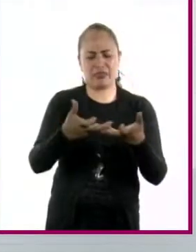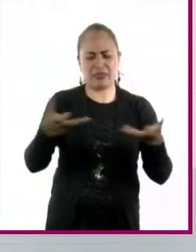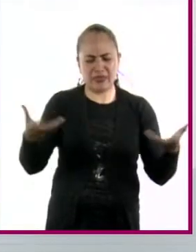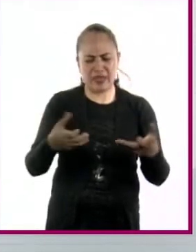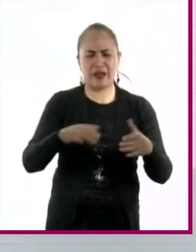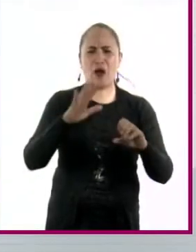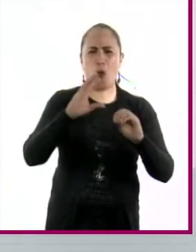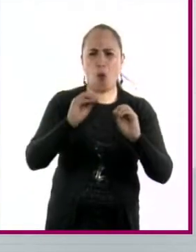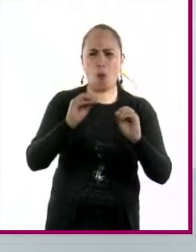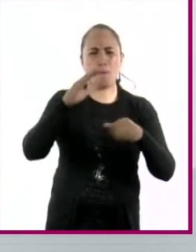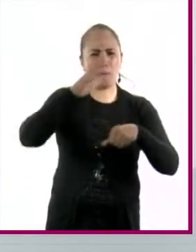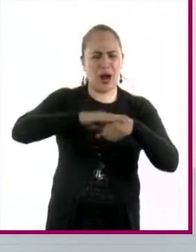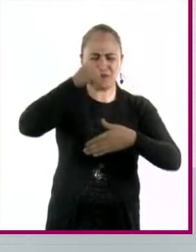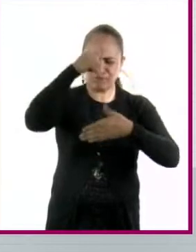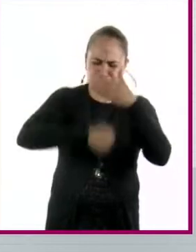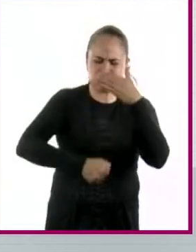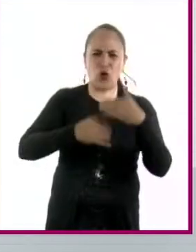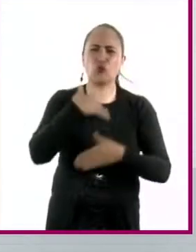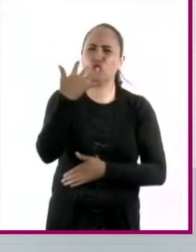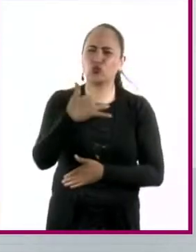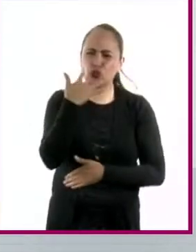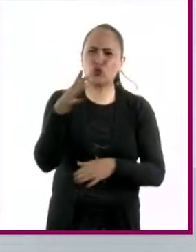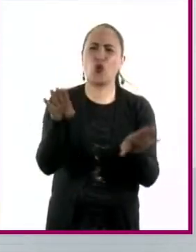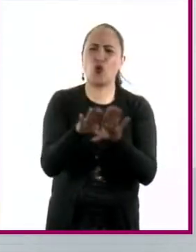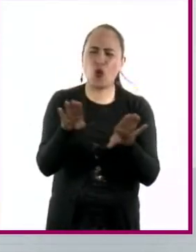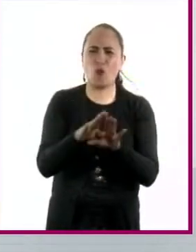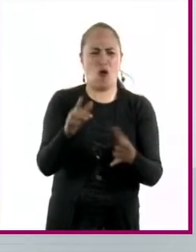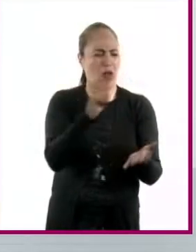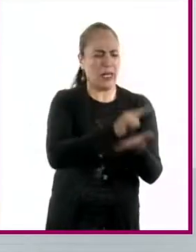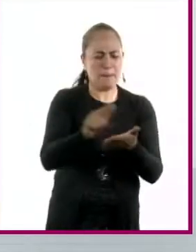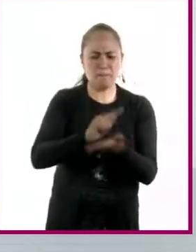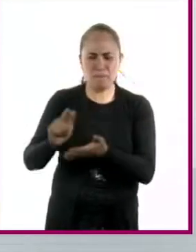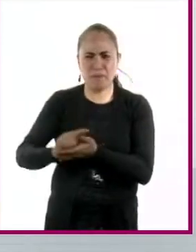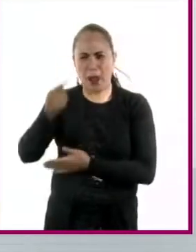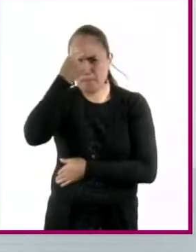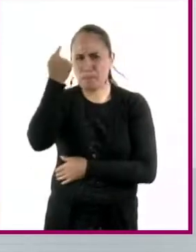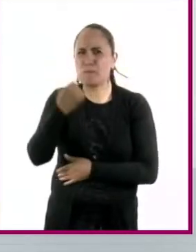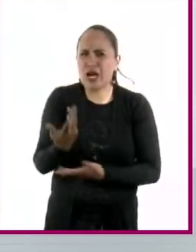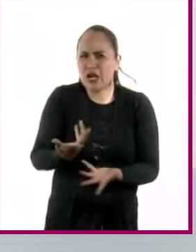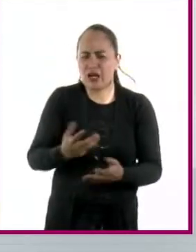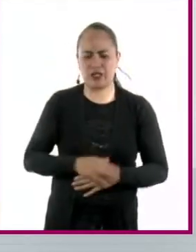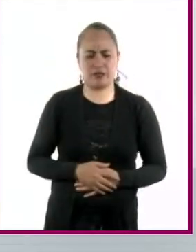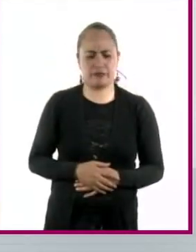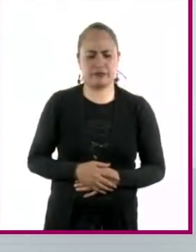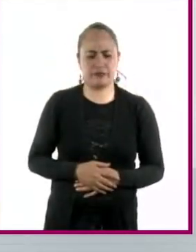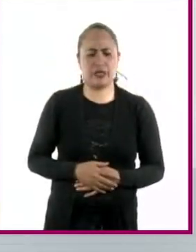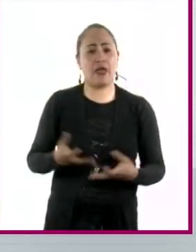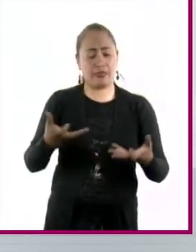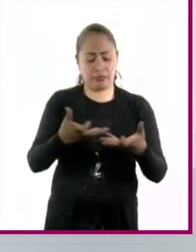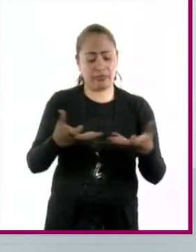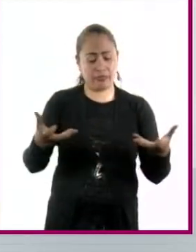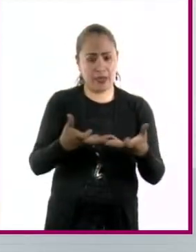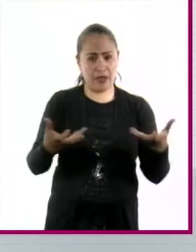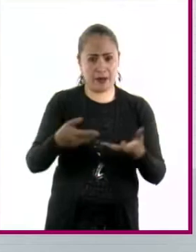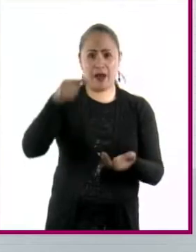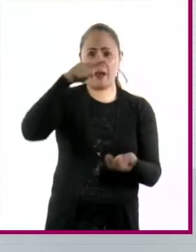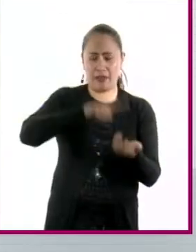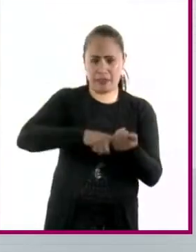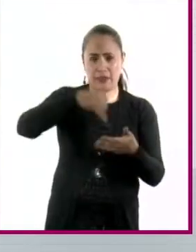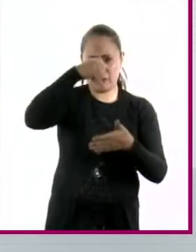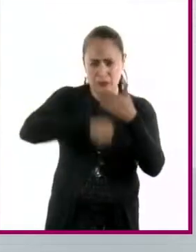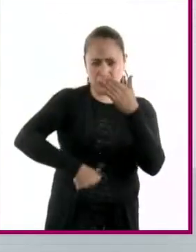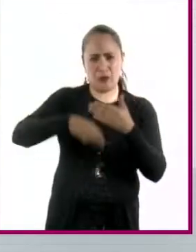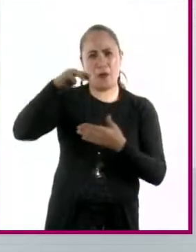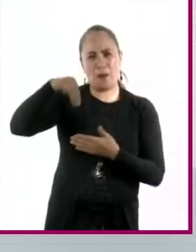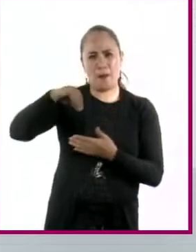el subsuelo y por qué es tan importante limpiarlos? El suelo es una matriz compleja de minerales y